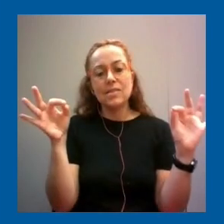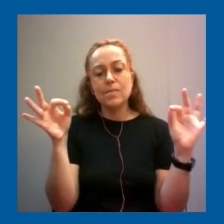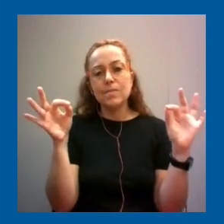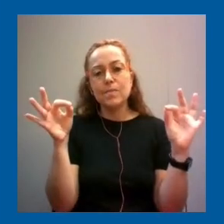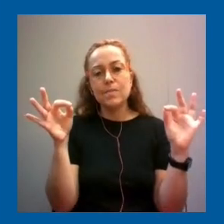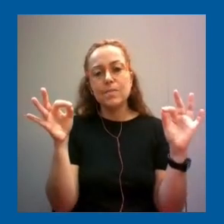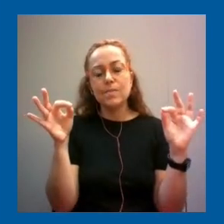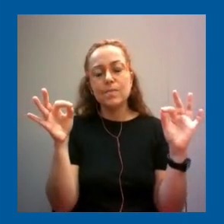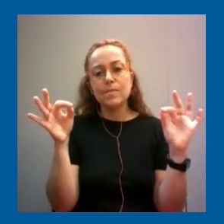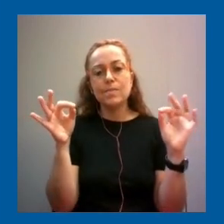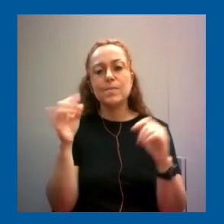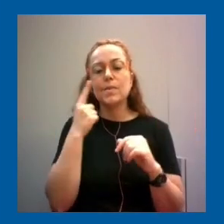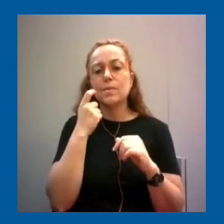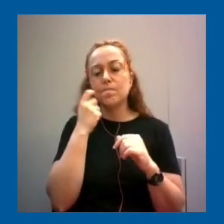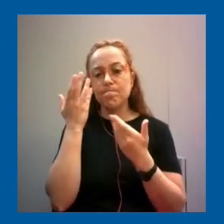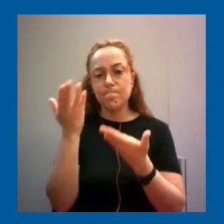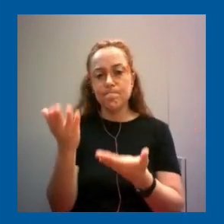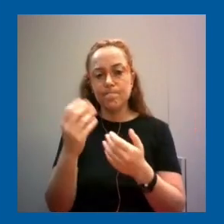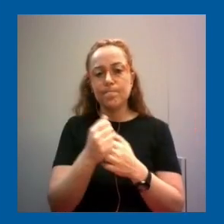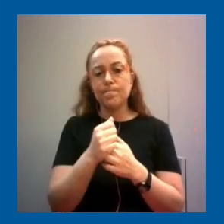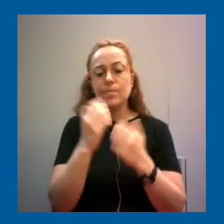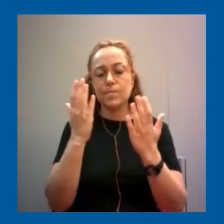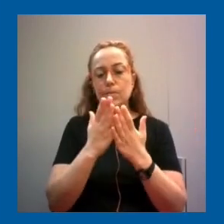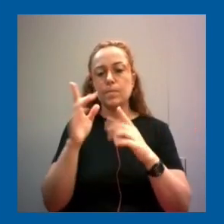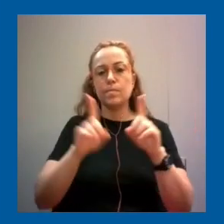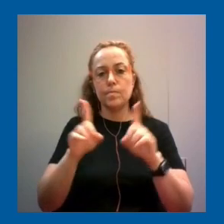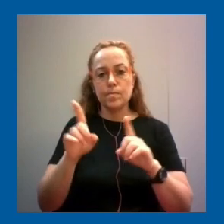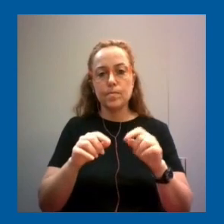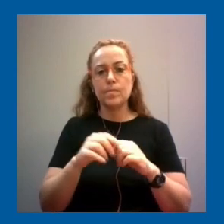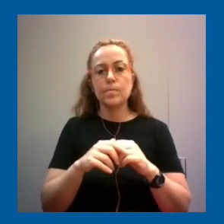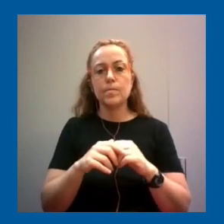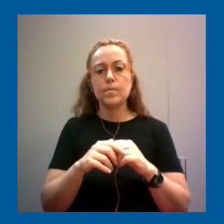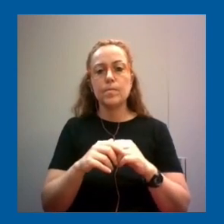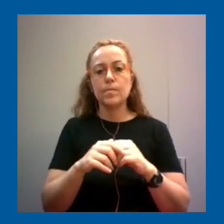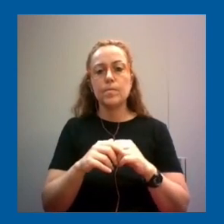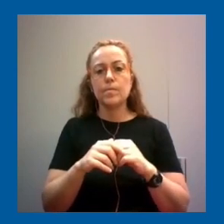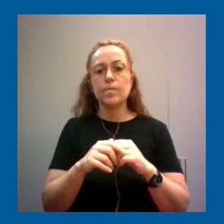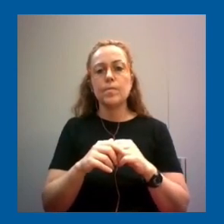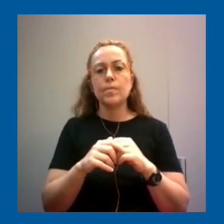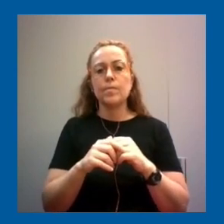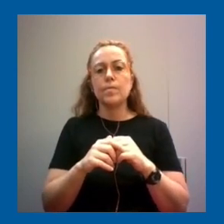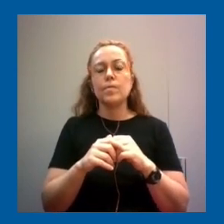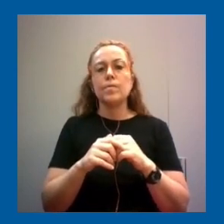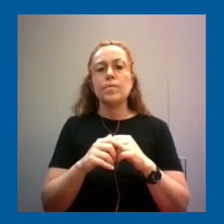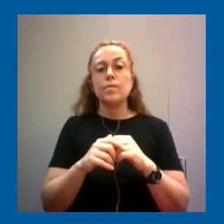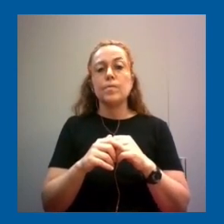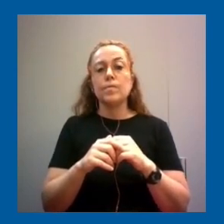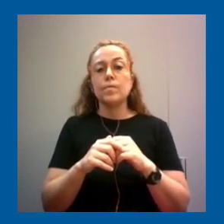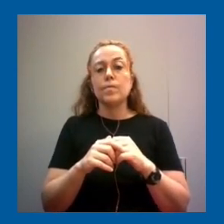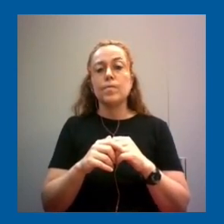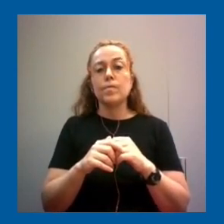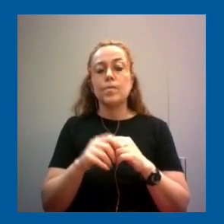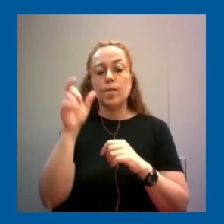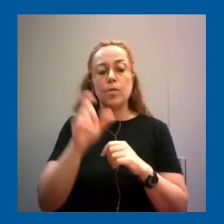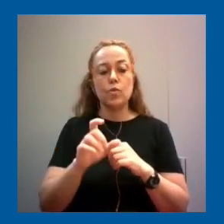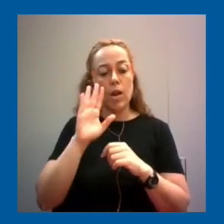señor, un académico del MIT de los 60 que fue reconocido con el Premio